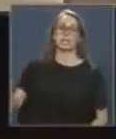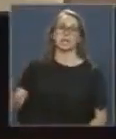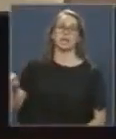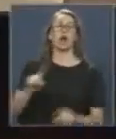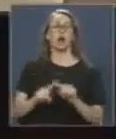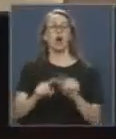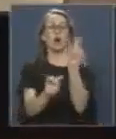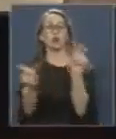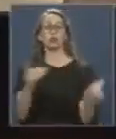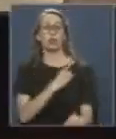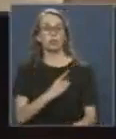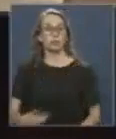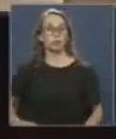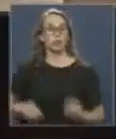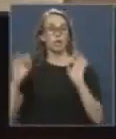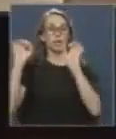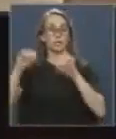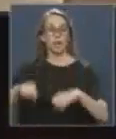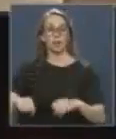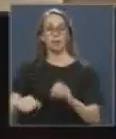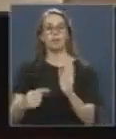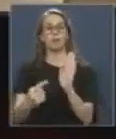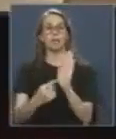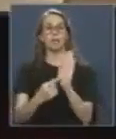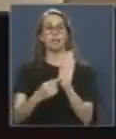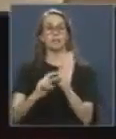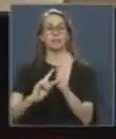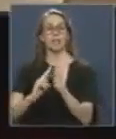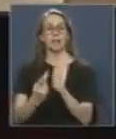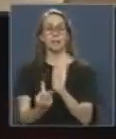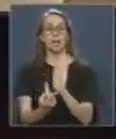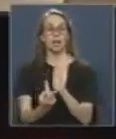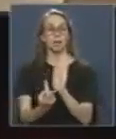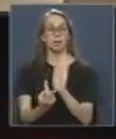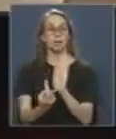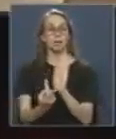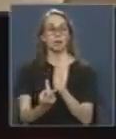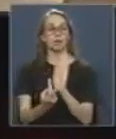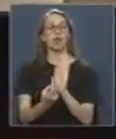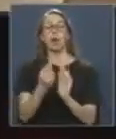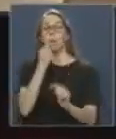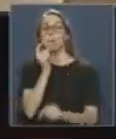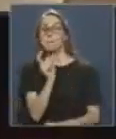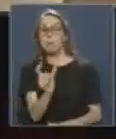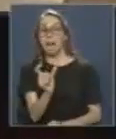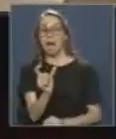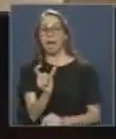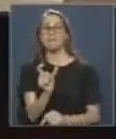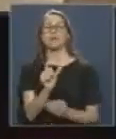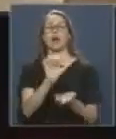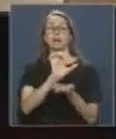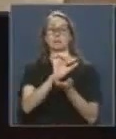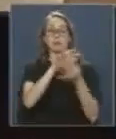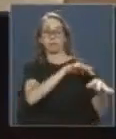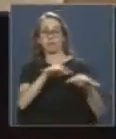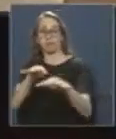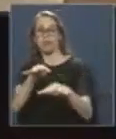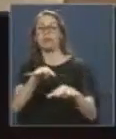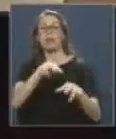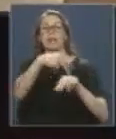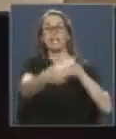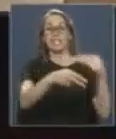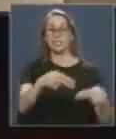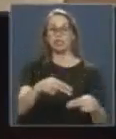otros diputados que aprobaban este cambio de genocidio por extinción. Lo